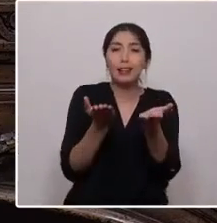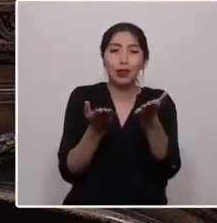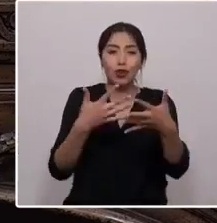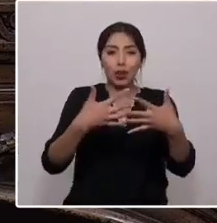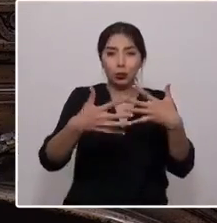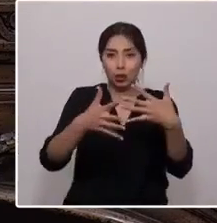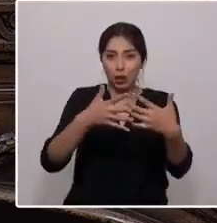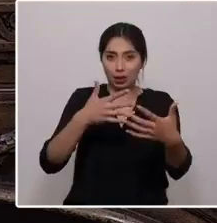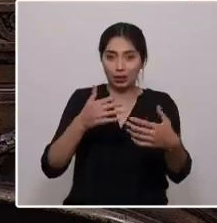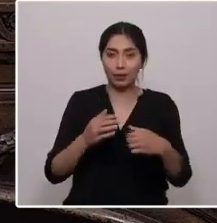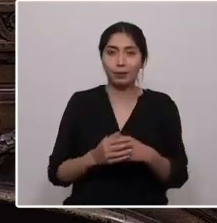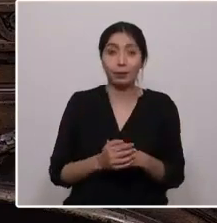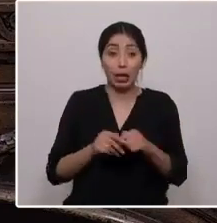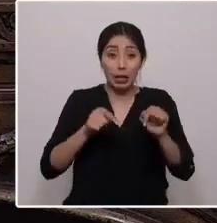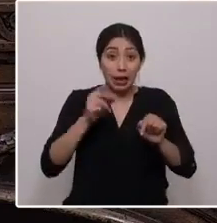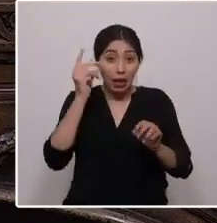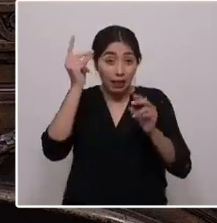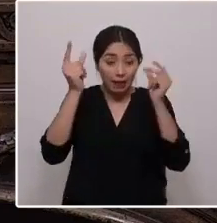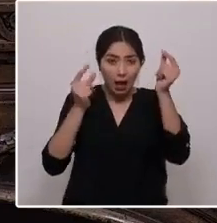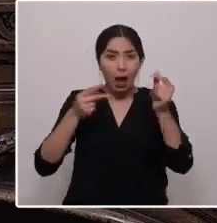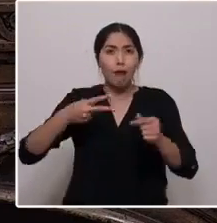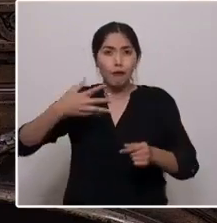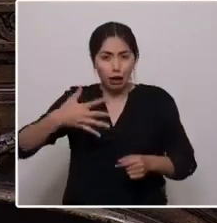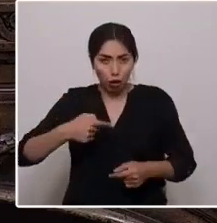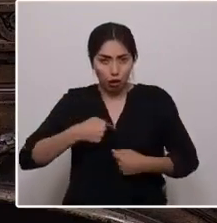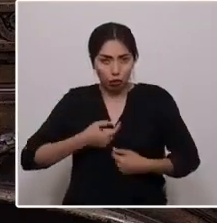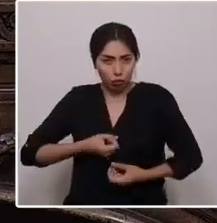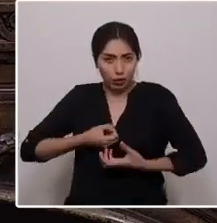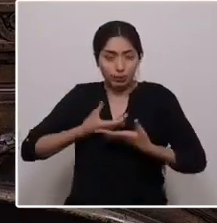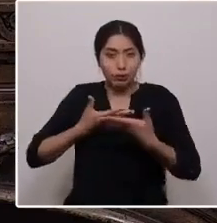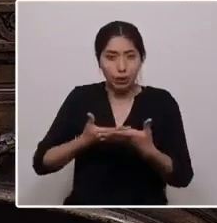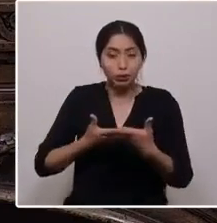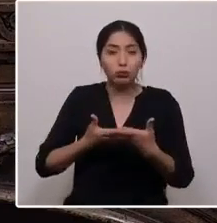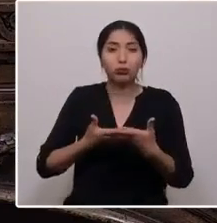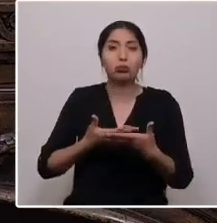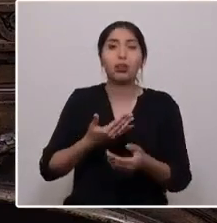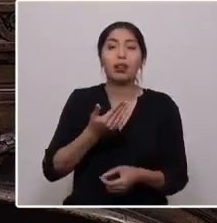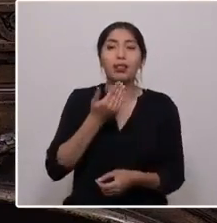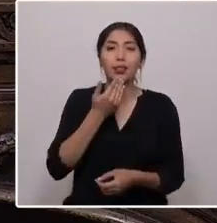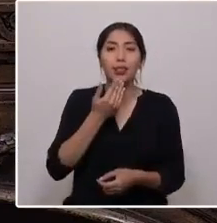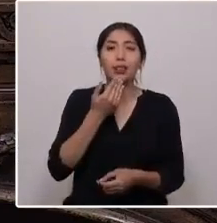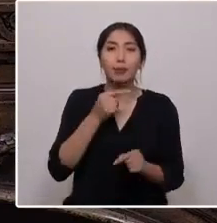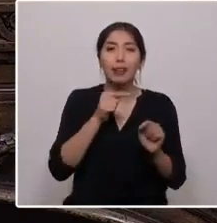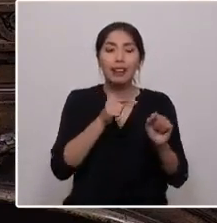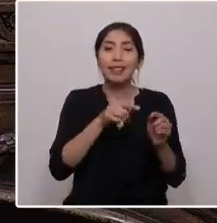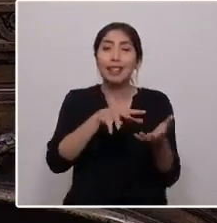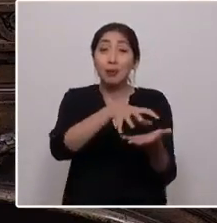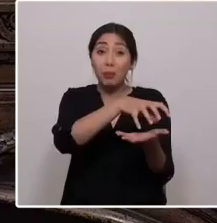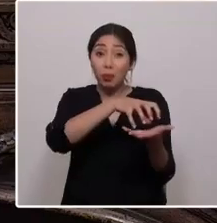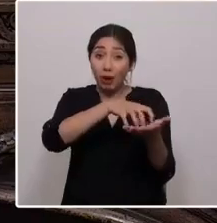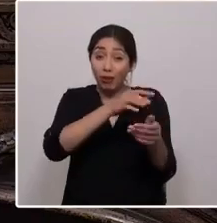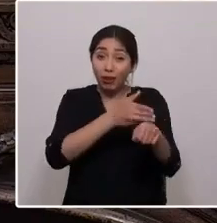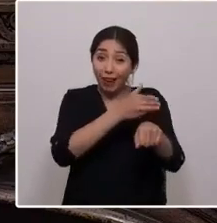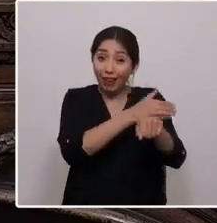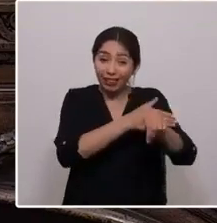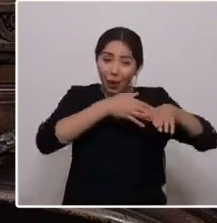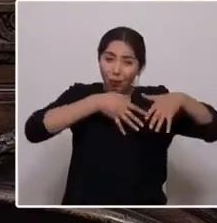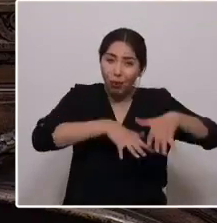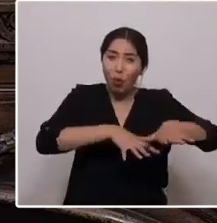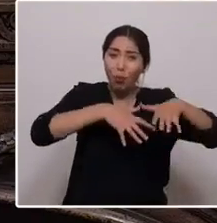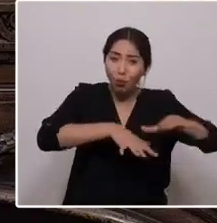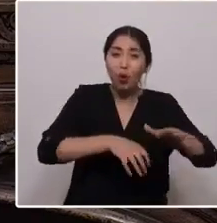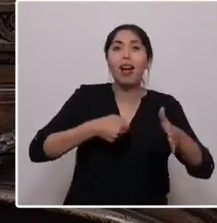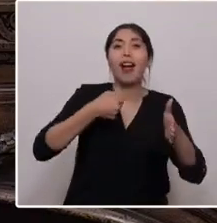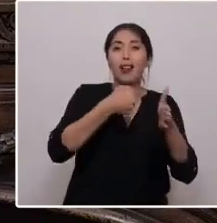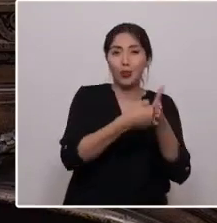valores y principios que aquí expreso, se basan también en ese pueblo que salió a las calles a luchar. Ese pueblo